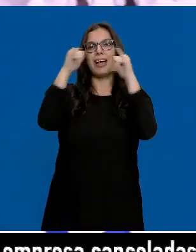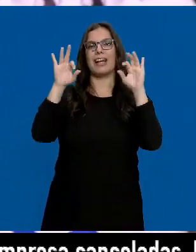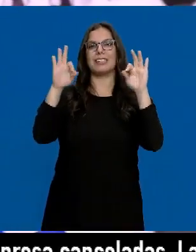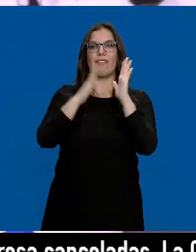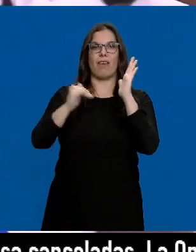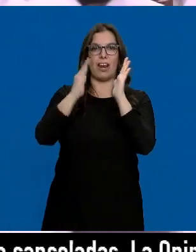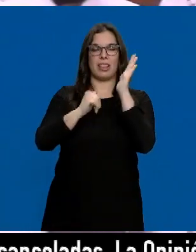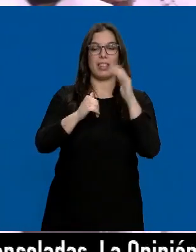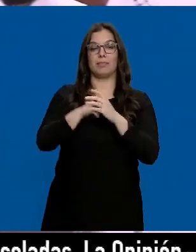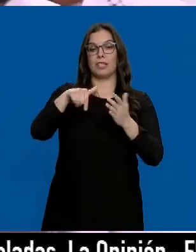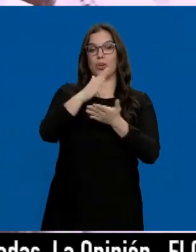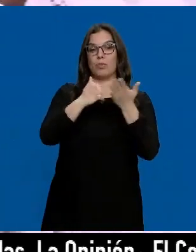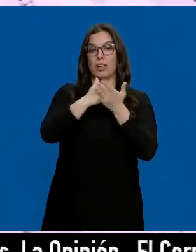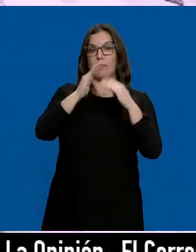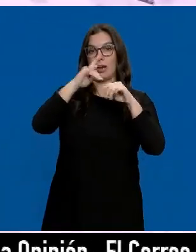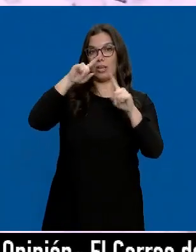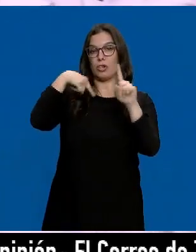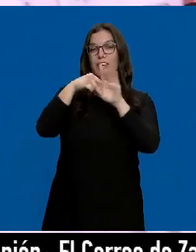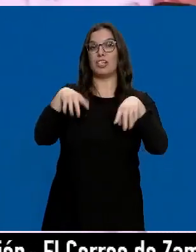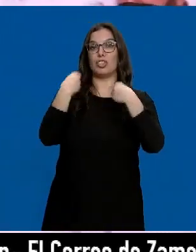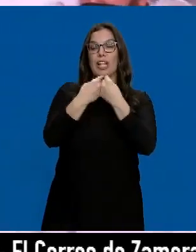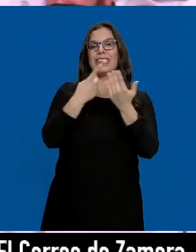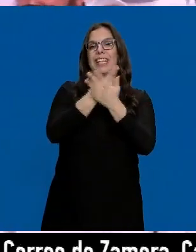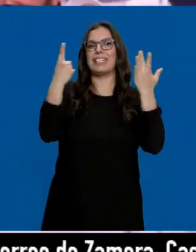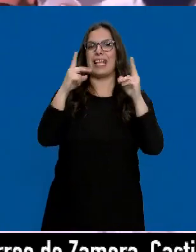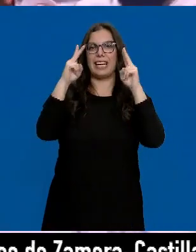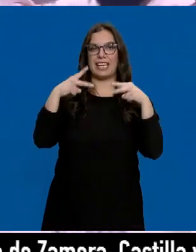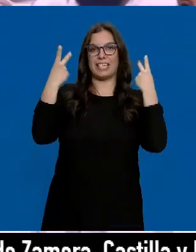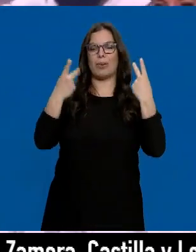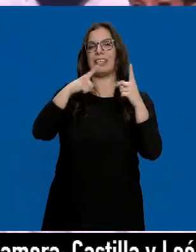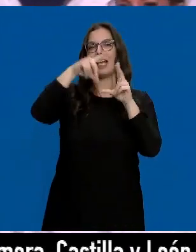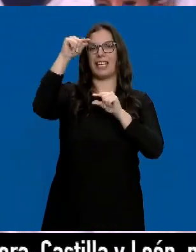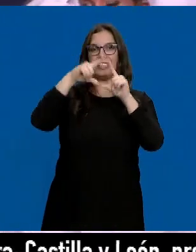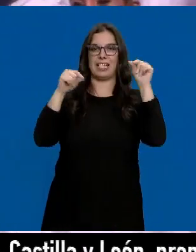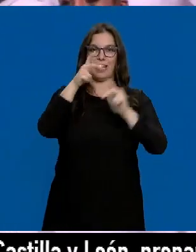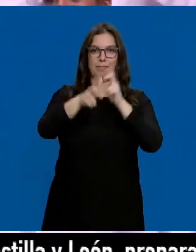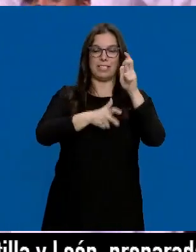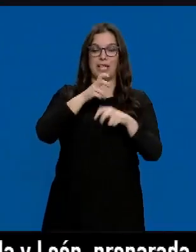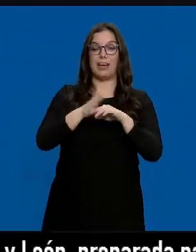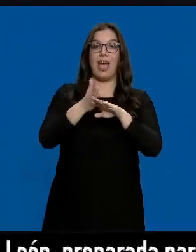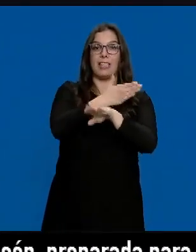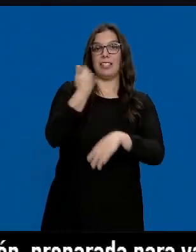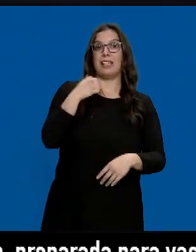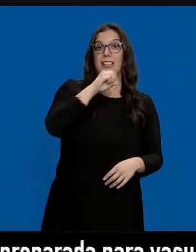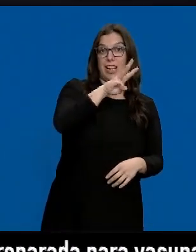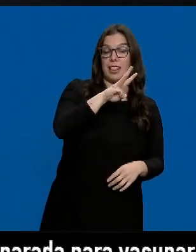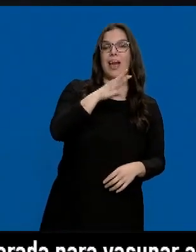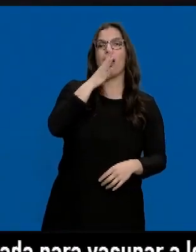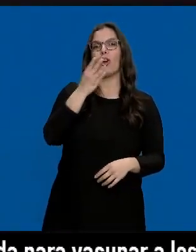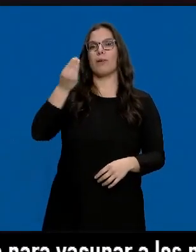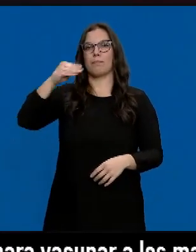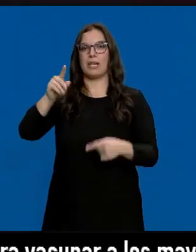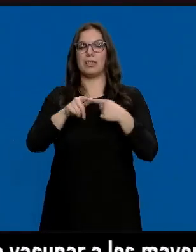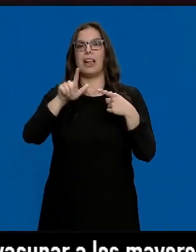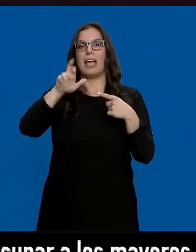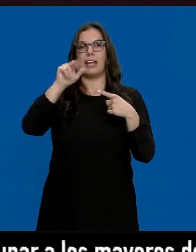La comunidad tendrá en 2022 16 restaurantes con una estrella. A los 13 que ya la tenían se suma Lera